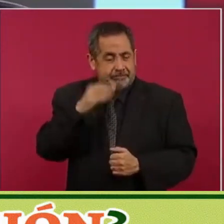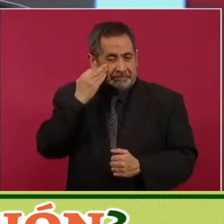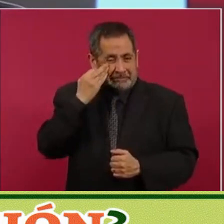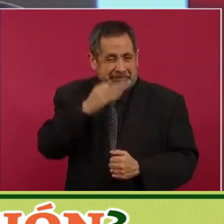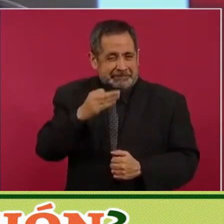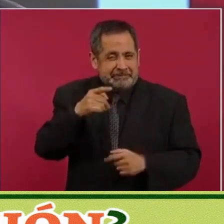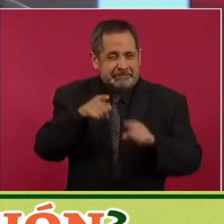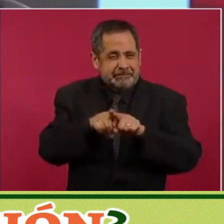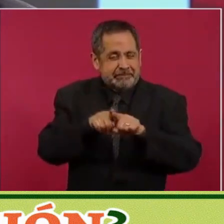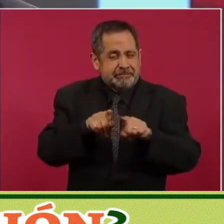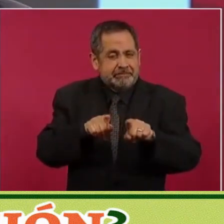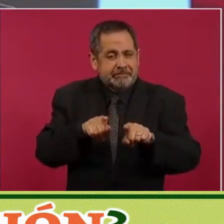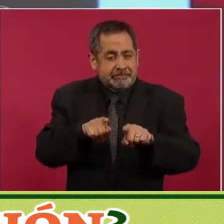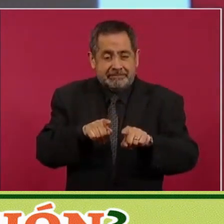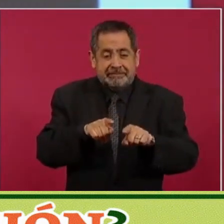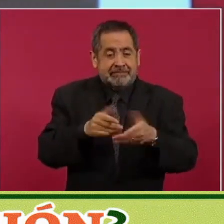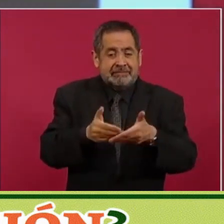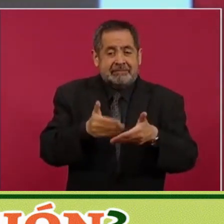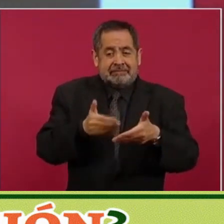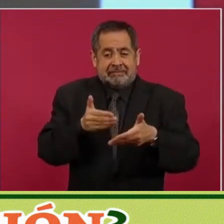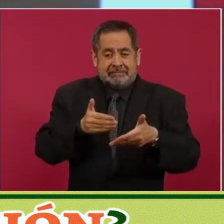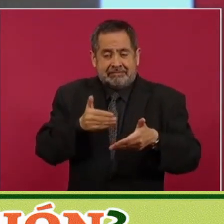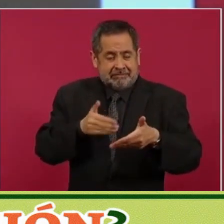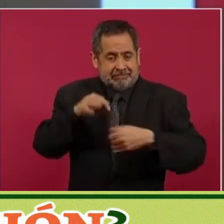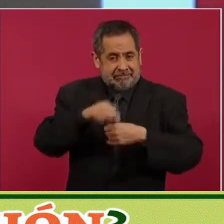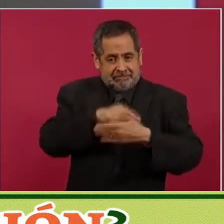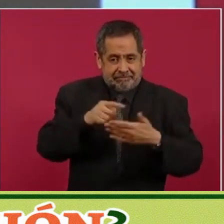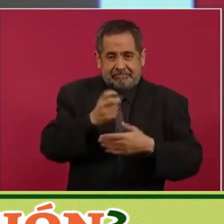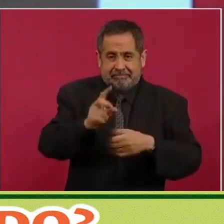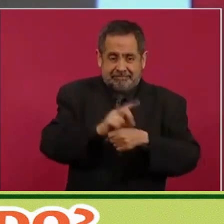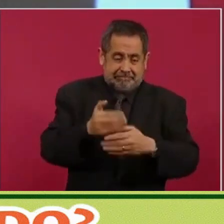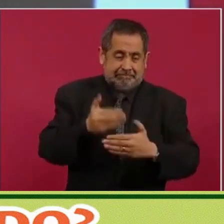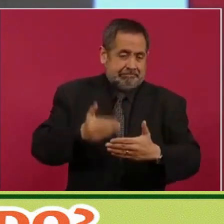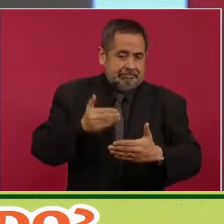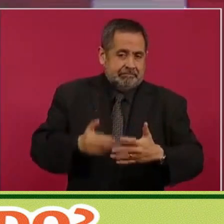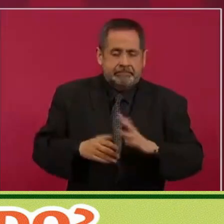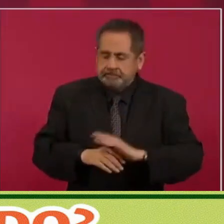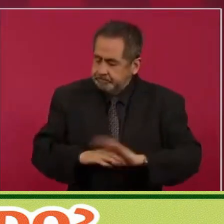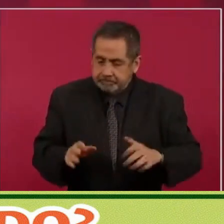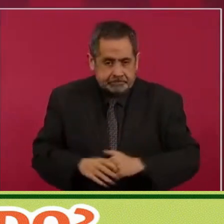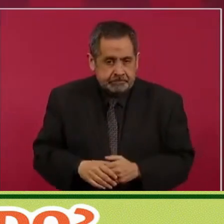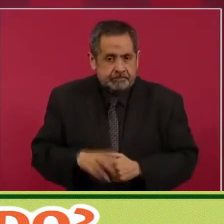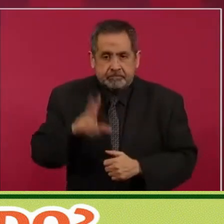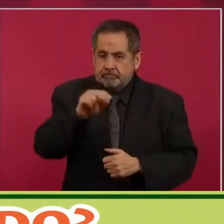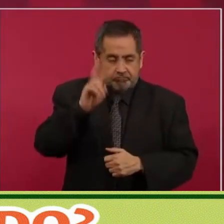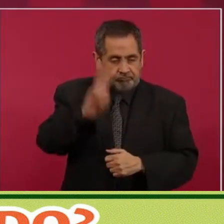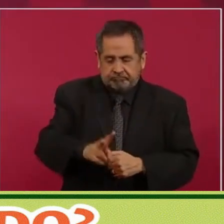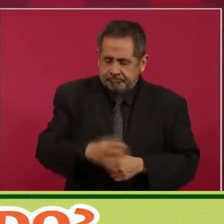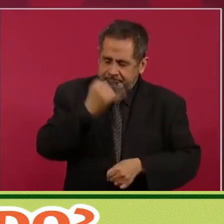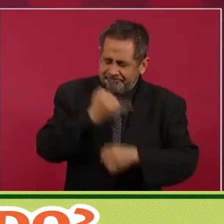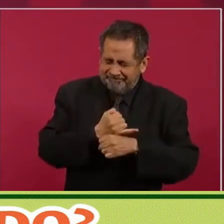¿qué sucedió en vísperas de esa elección? Entonces, no, muy indigno.